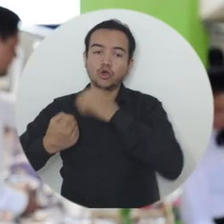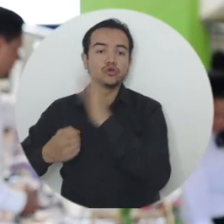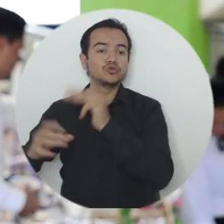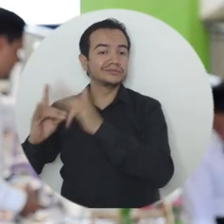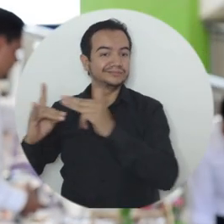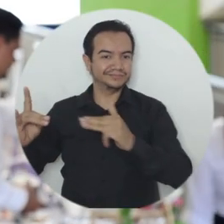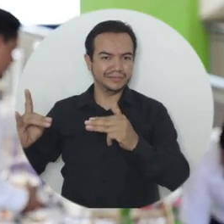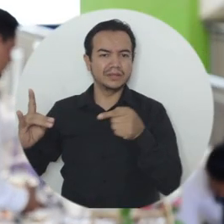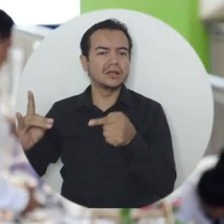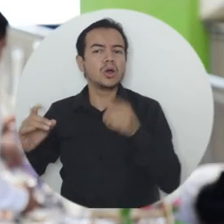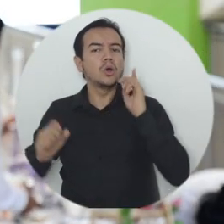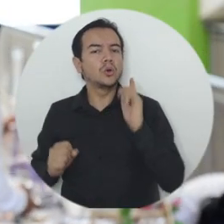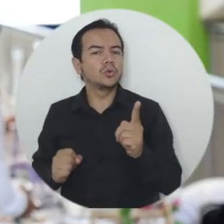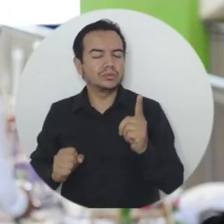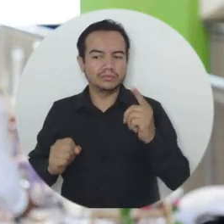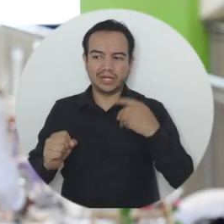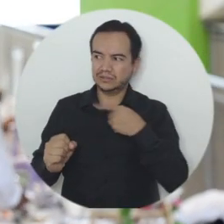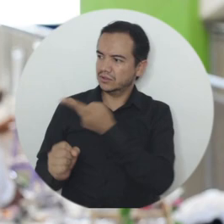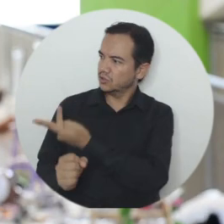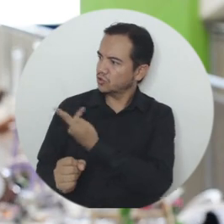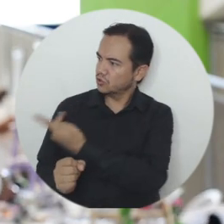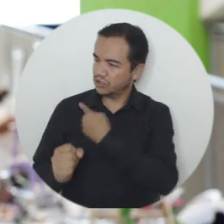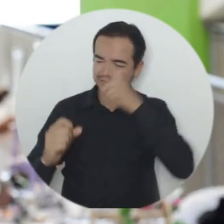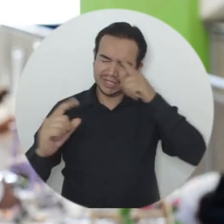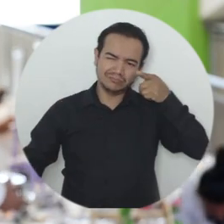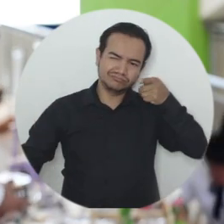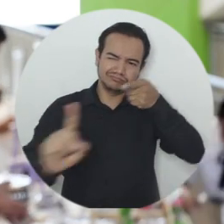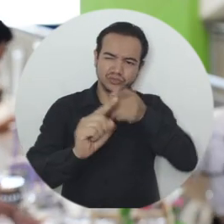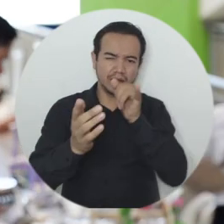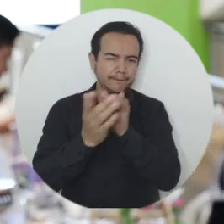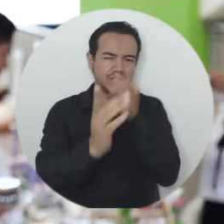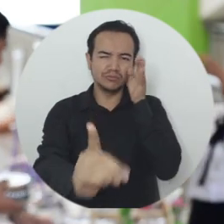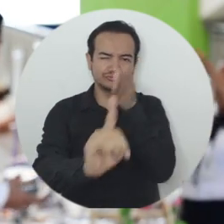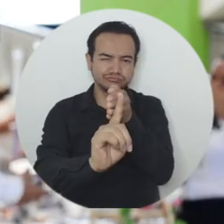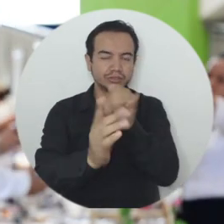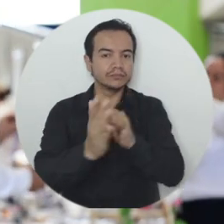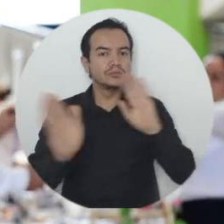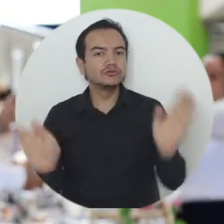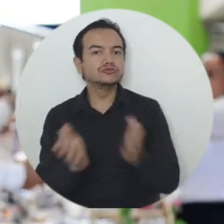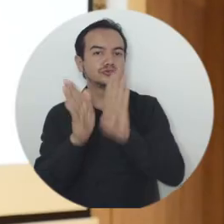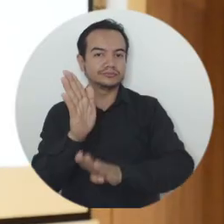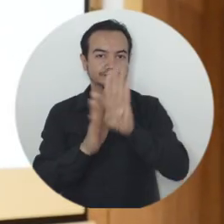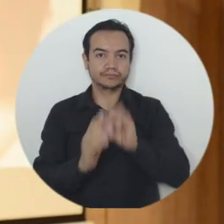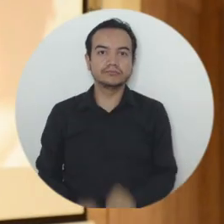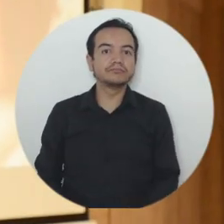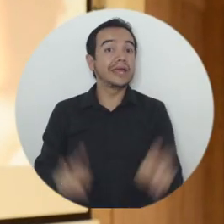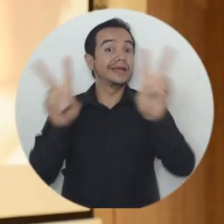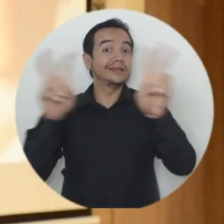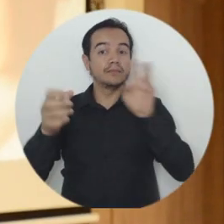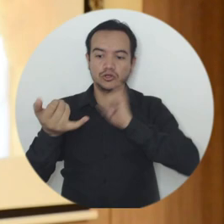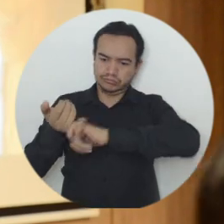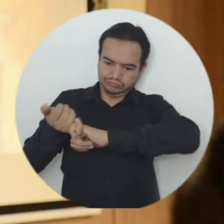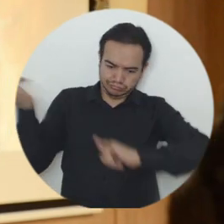de la Universidad del Magdalena, esto por propósito realmente de que estamos en el mismo camino de impulsar el desarrollo sostenible. Con temáticas